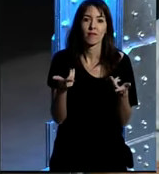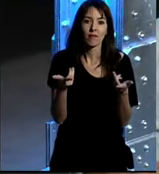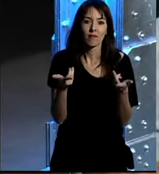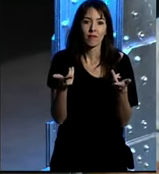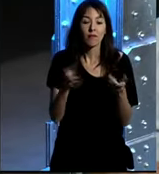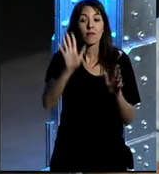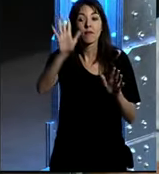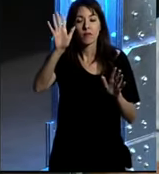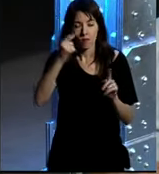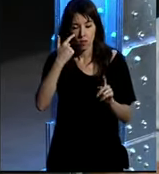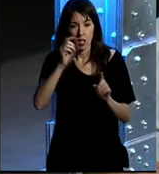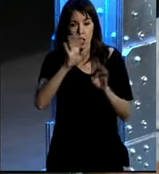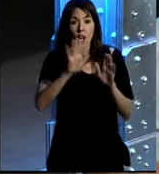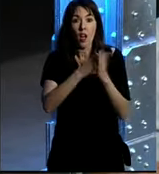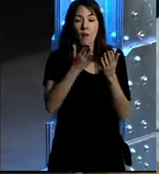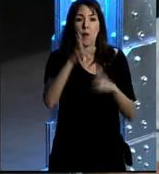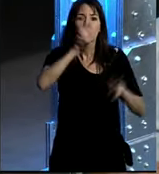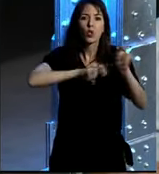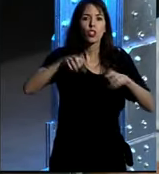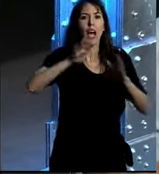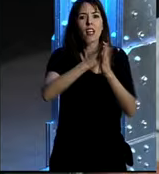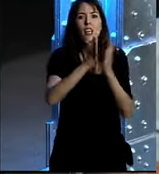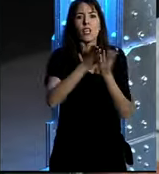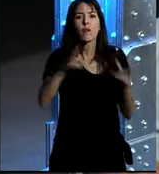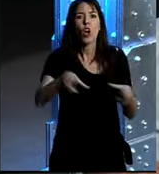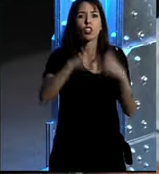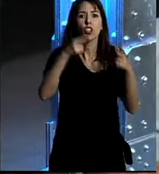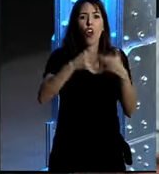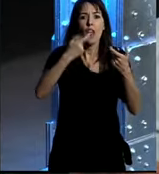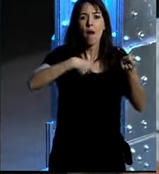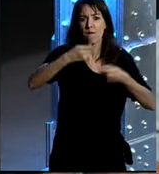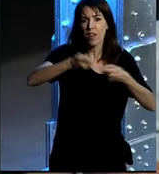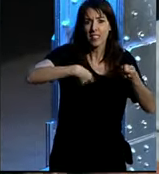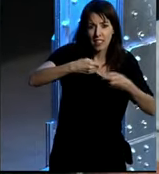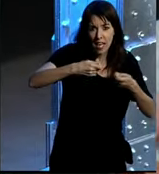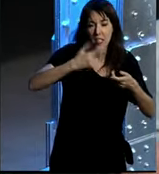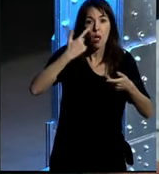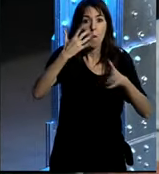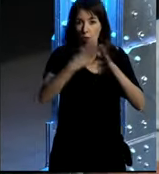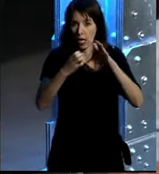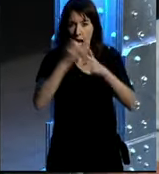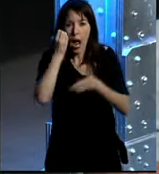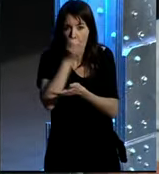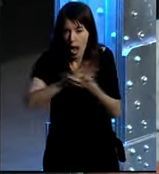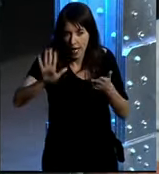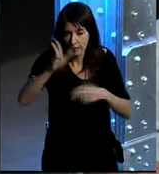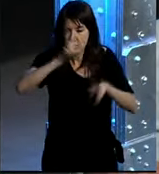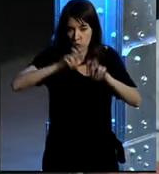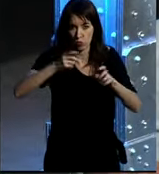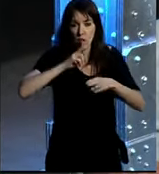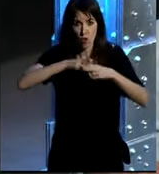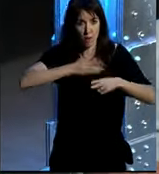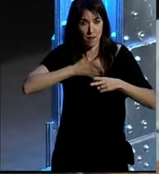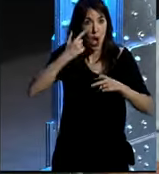por cierto hay un libro buscad libro social business y saldrá mi nombre por ahí o lo podéis descargar es gratis solo tenéis que dar